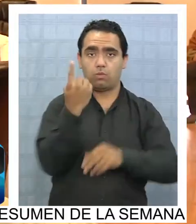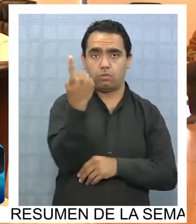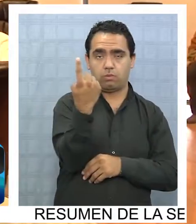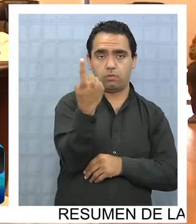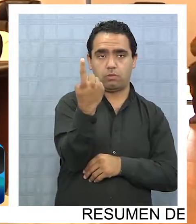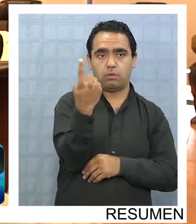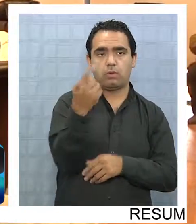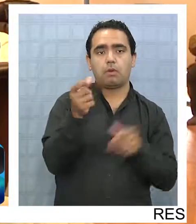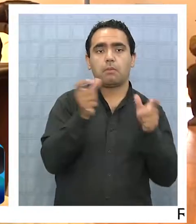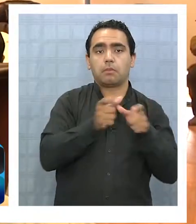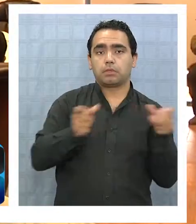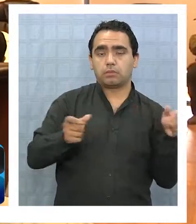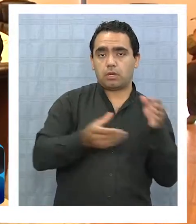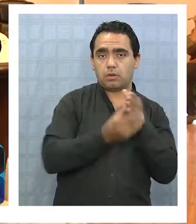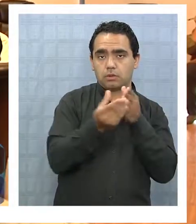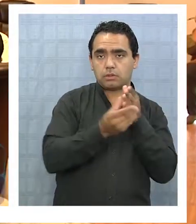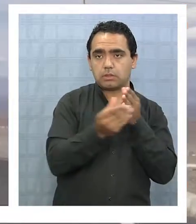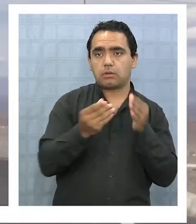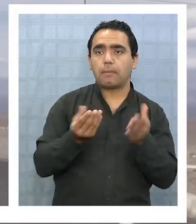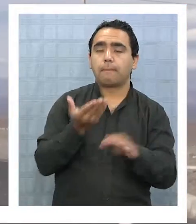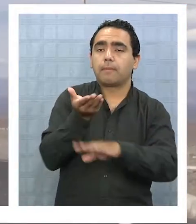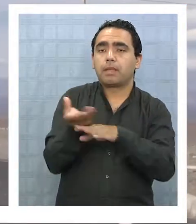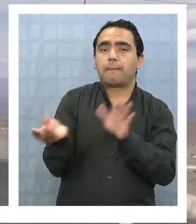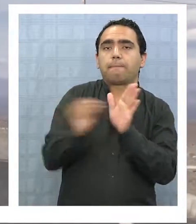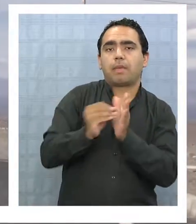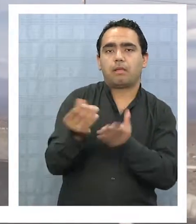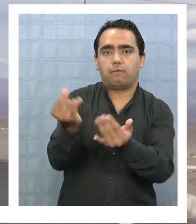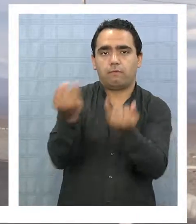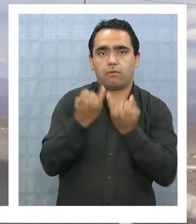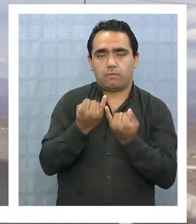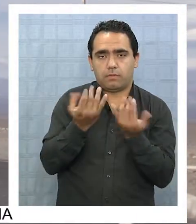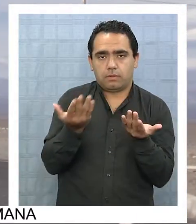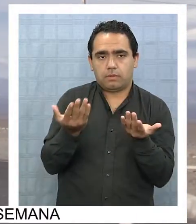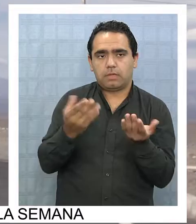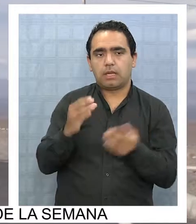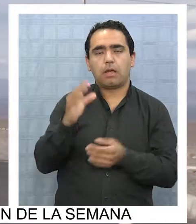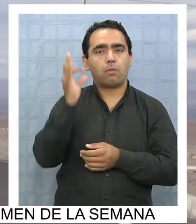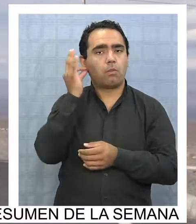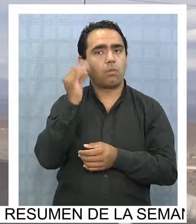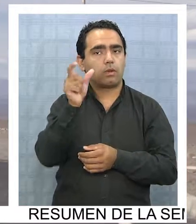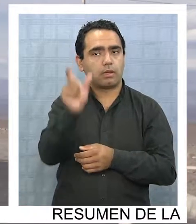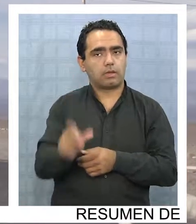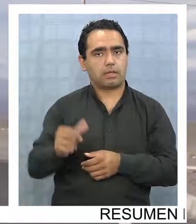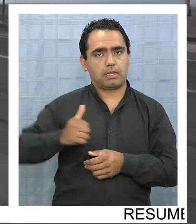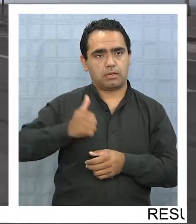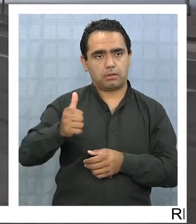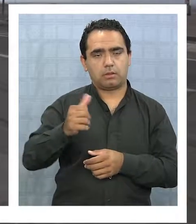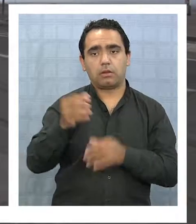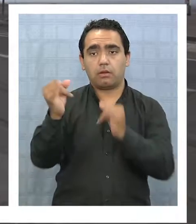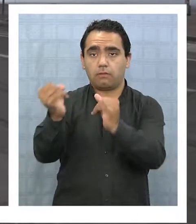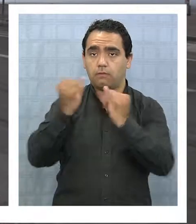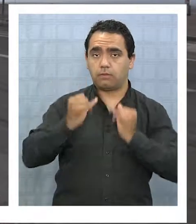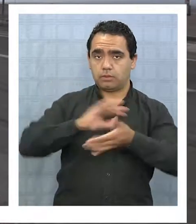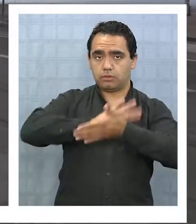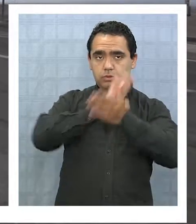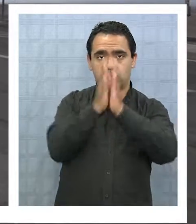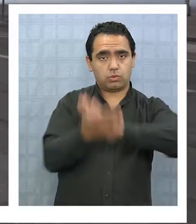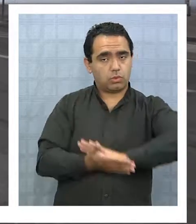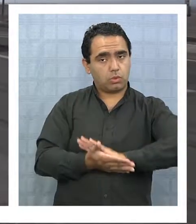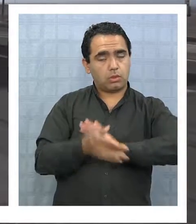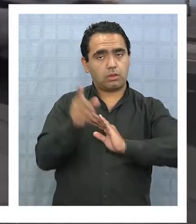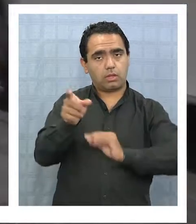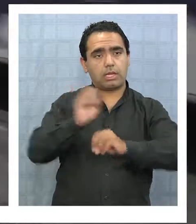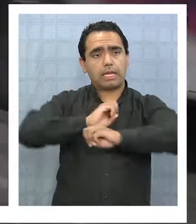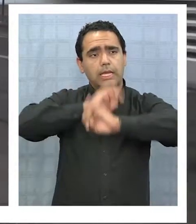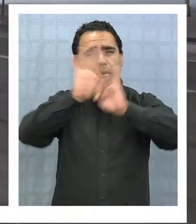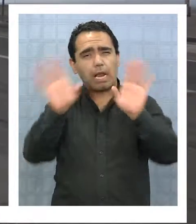consejeros pidieron más información a la directora del servicio, a Carolina. Cuando se traiga toda la información por parte de ella